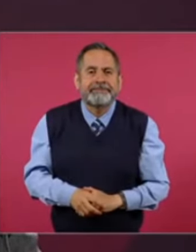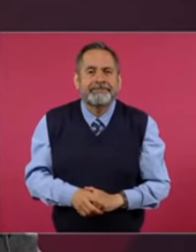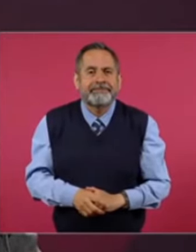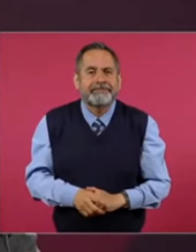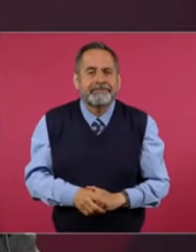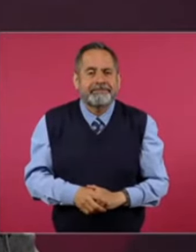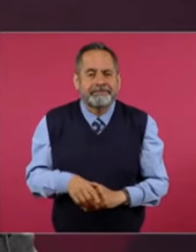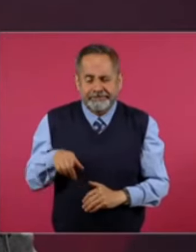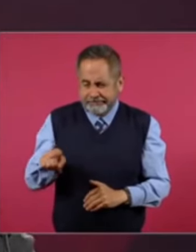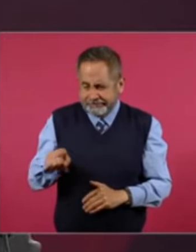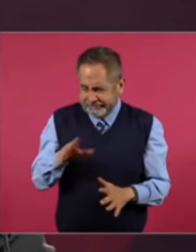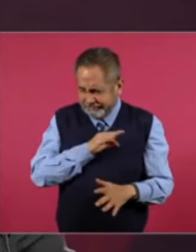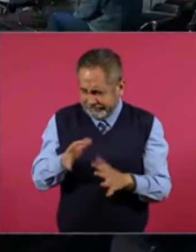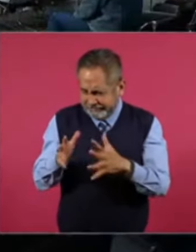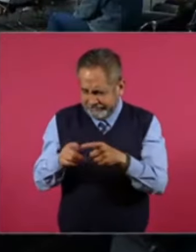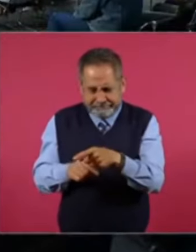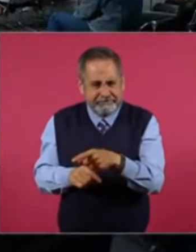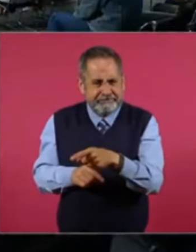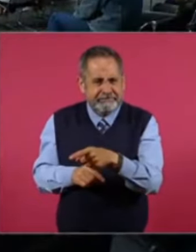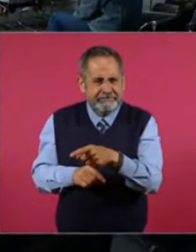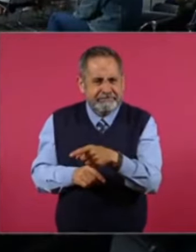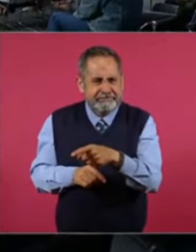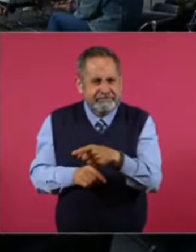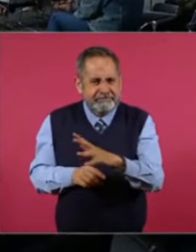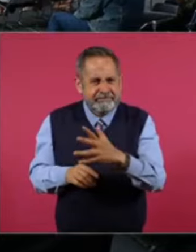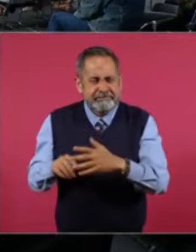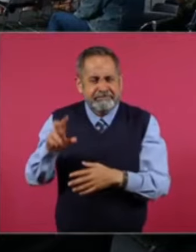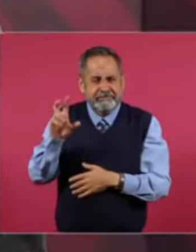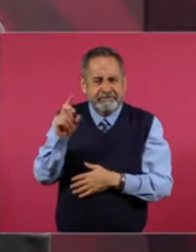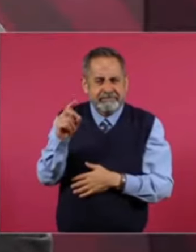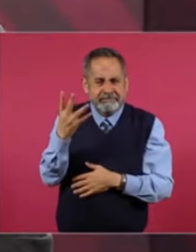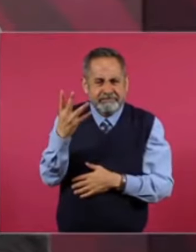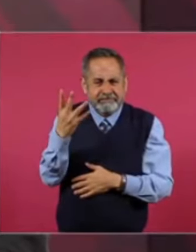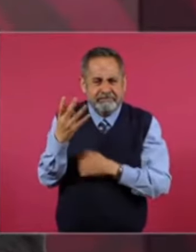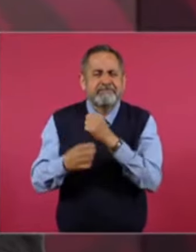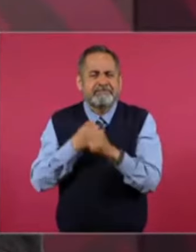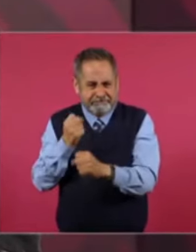Habían transcurrido. 34 años.